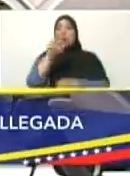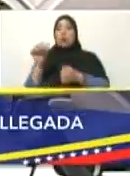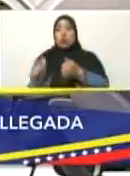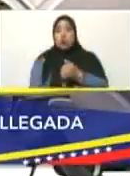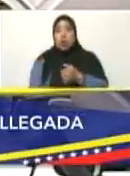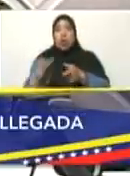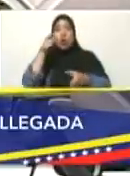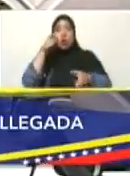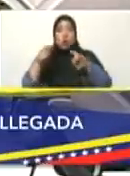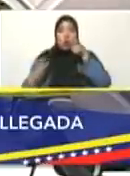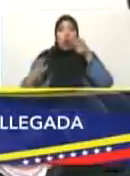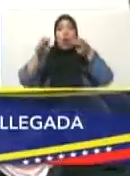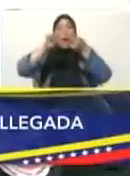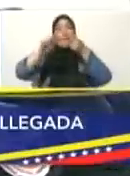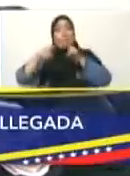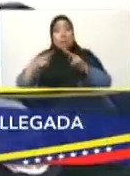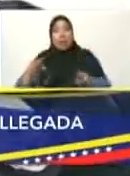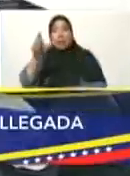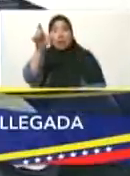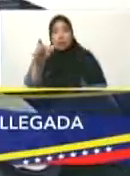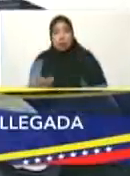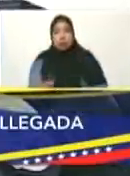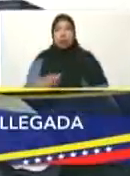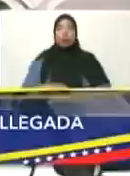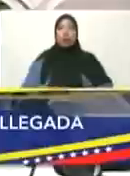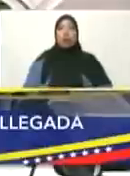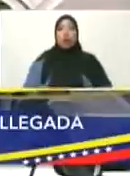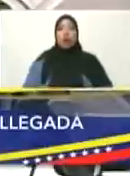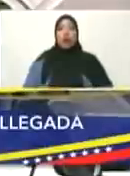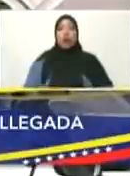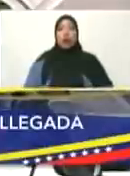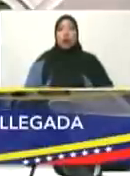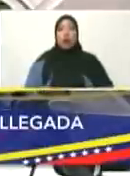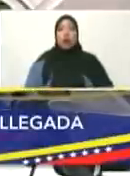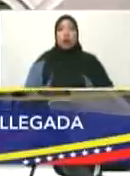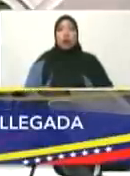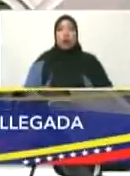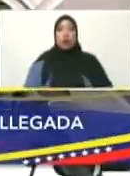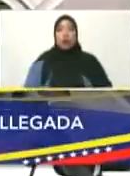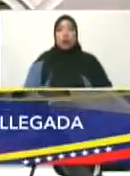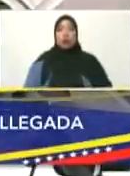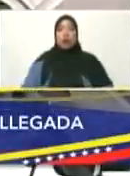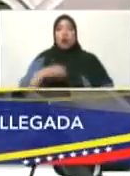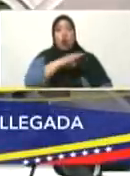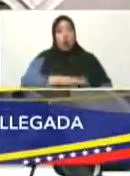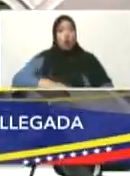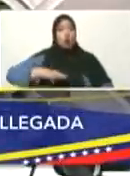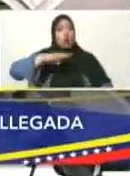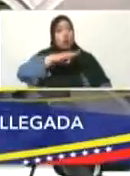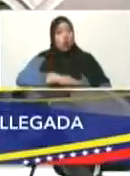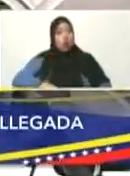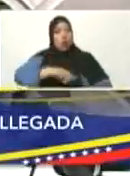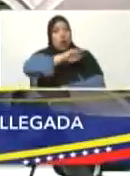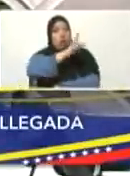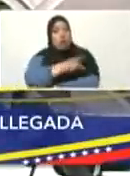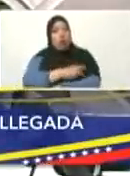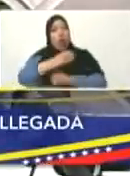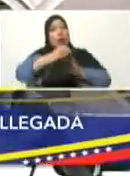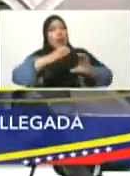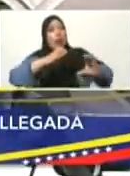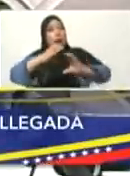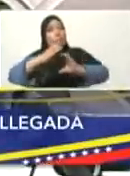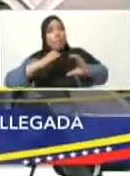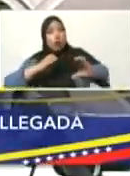de Seguridad Ciudadana y Paz, ministro del Interior. Está el ministro del Poder Popular para el Transporte, general de